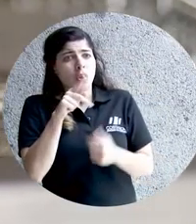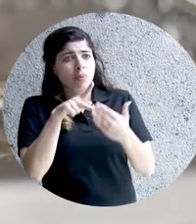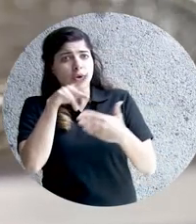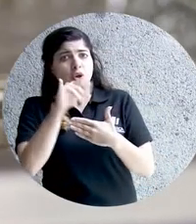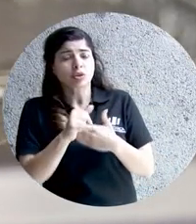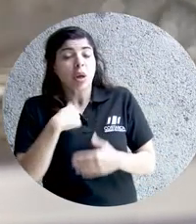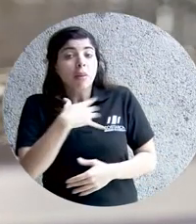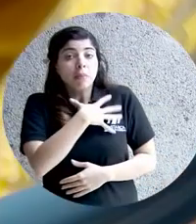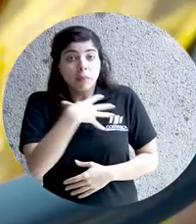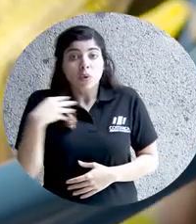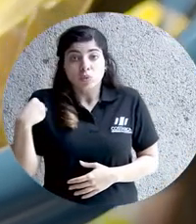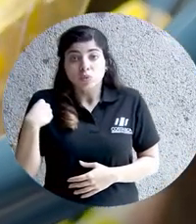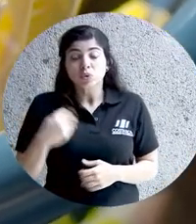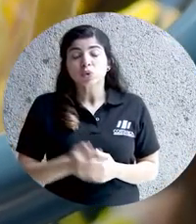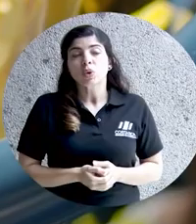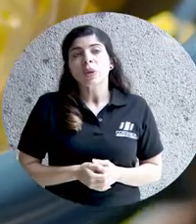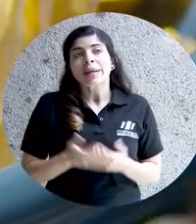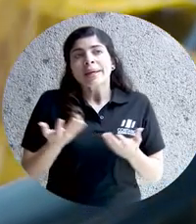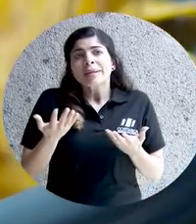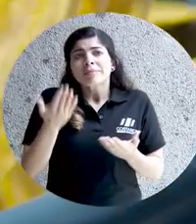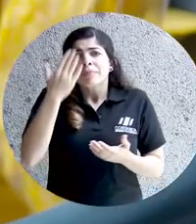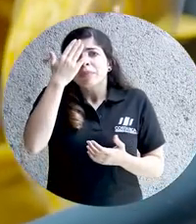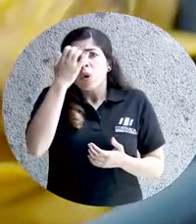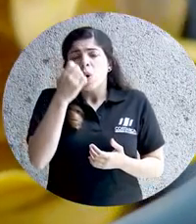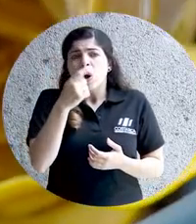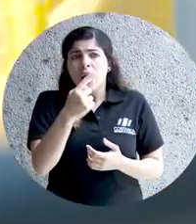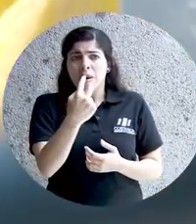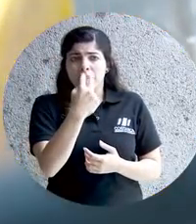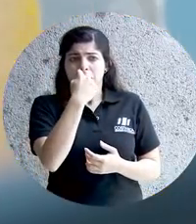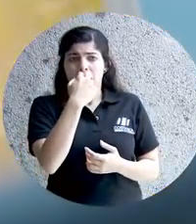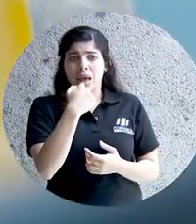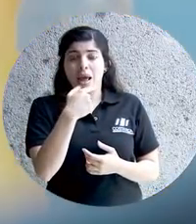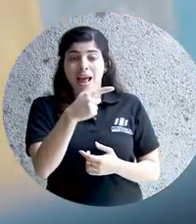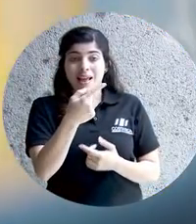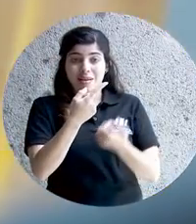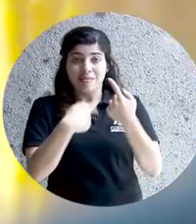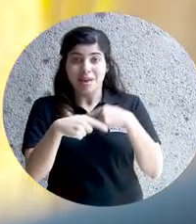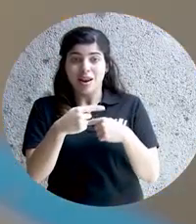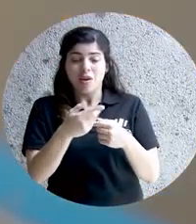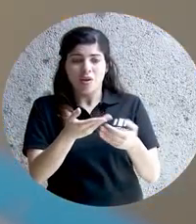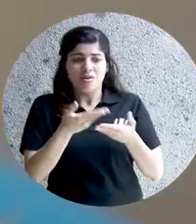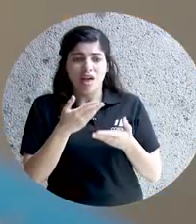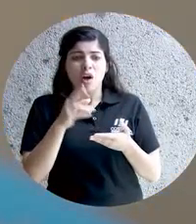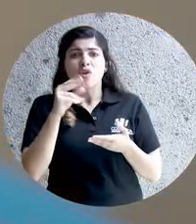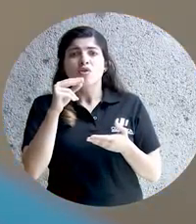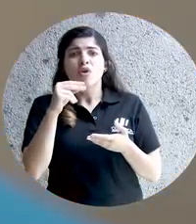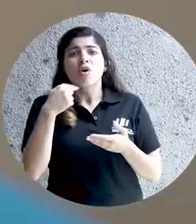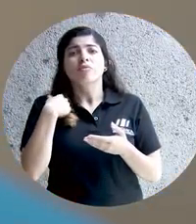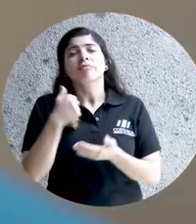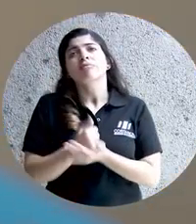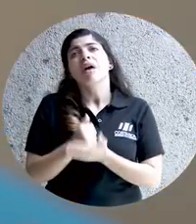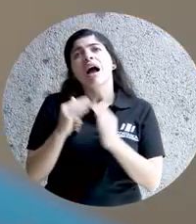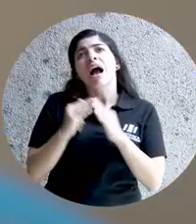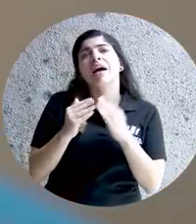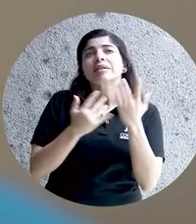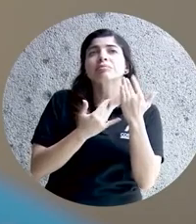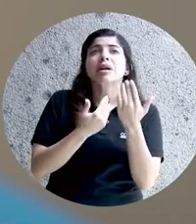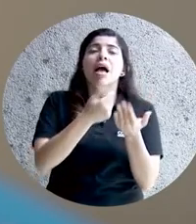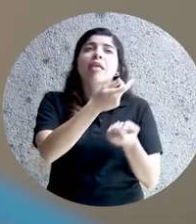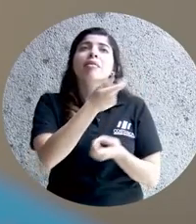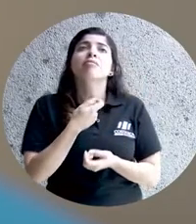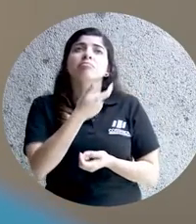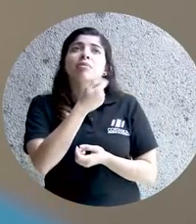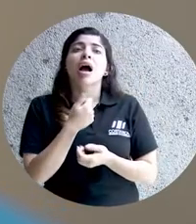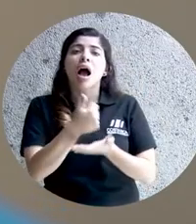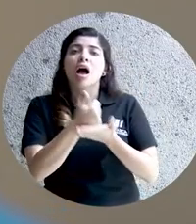proyecto, les gustó, porque vieron que lo que ellas me habían ayudado no era para estar sentada en casa y esperando